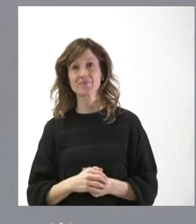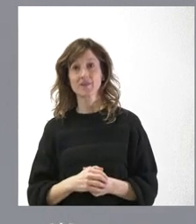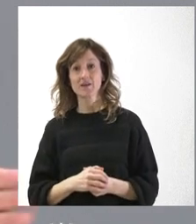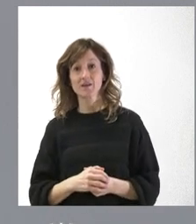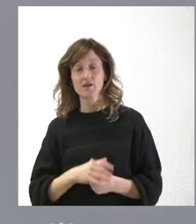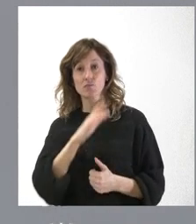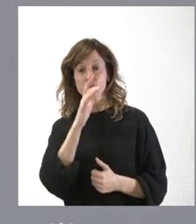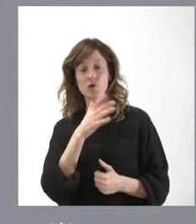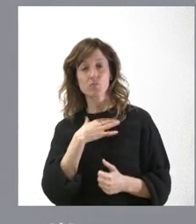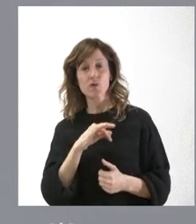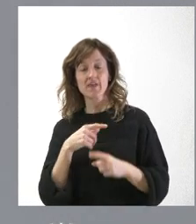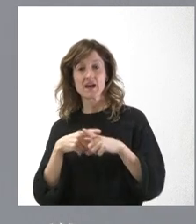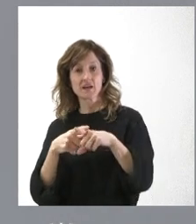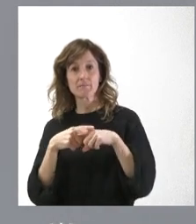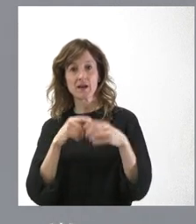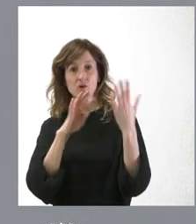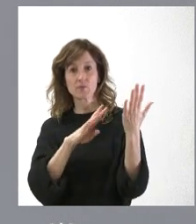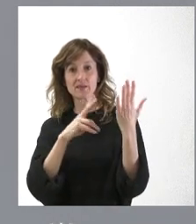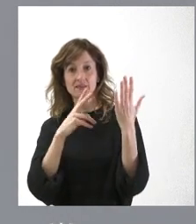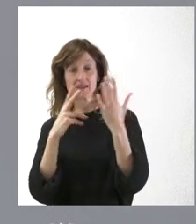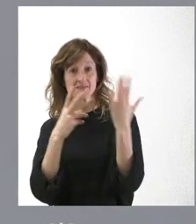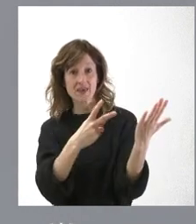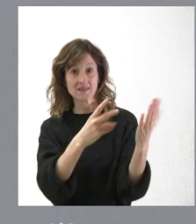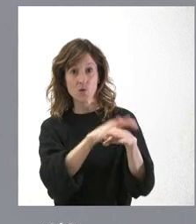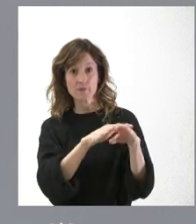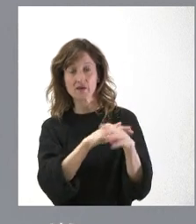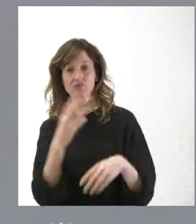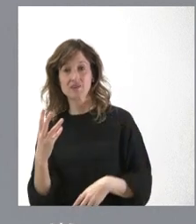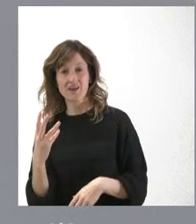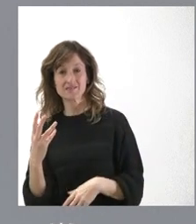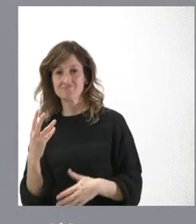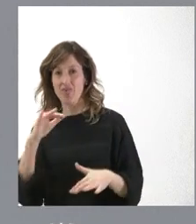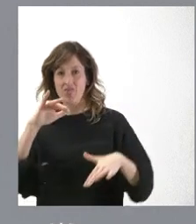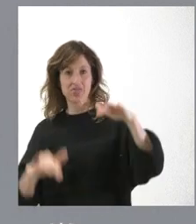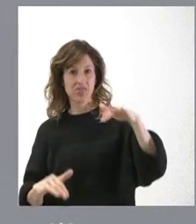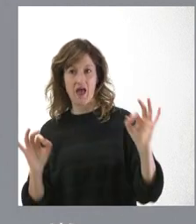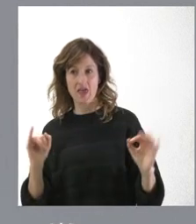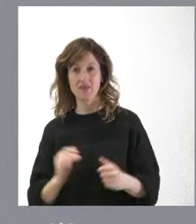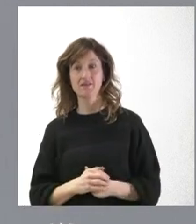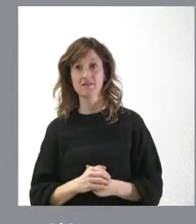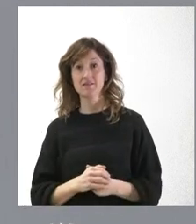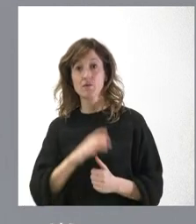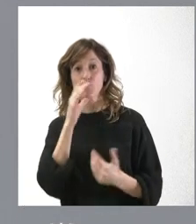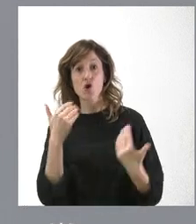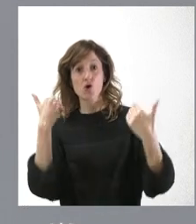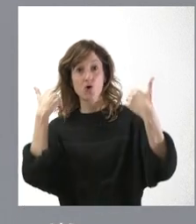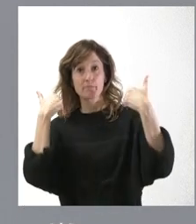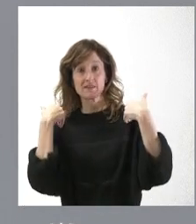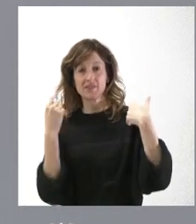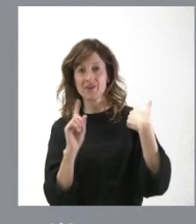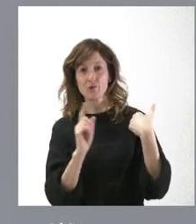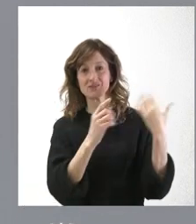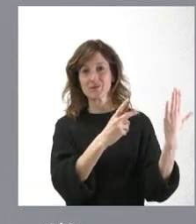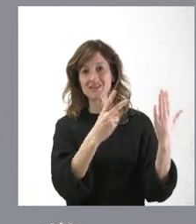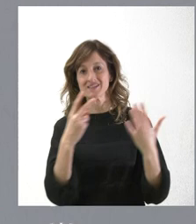todos podemos coincidir con un reparto de 97,3 es un poco desequilibrado, porque las competencias no son 97,3.